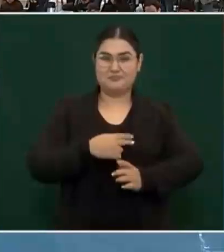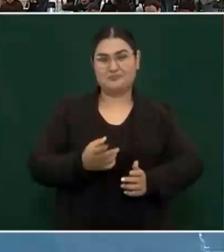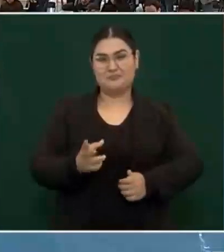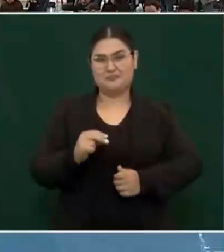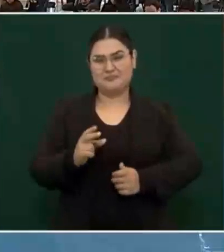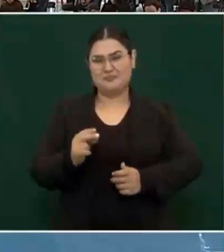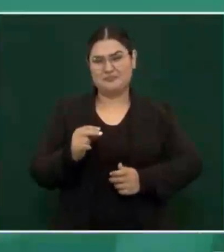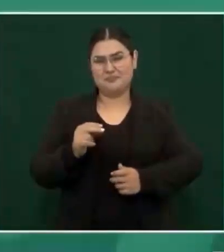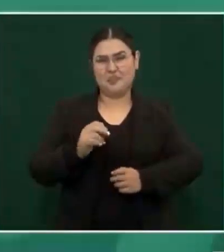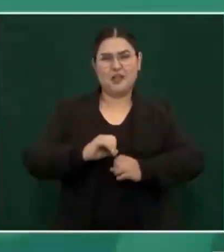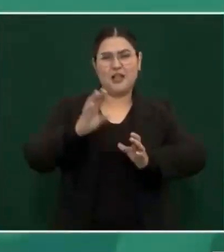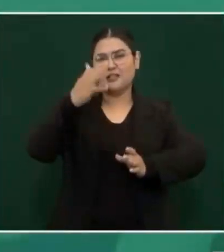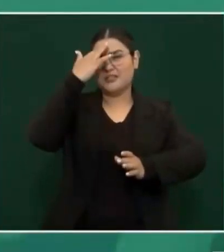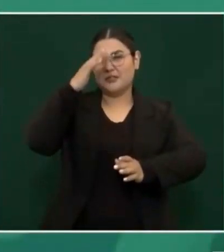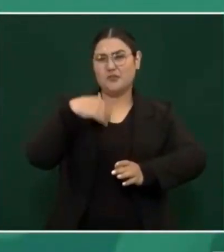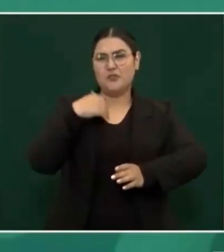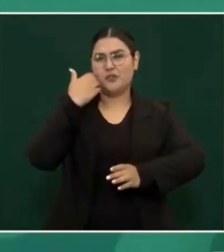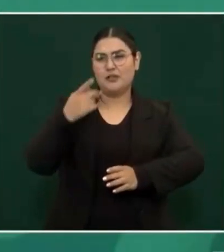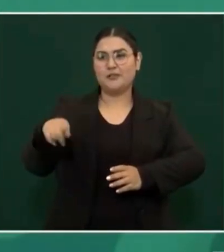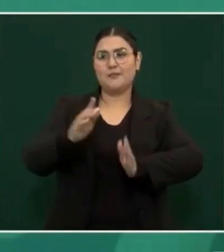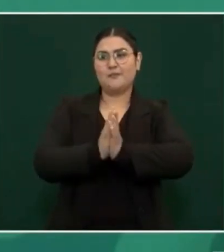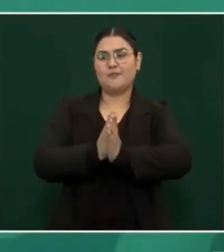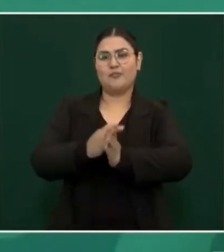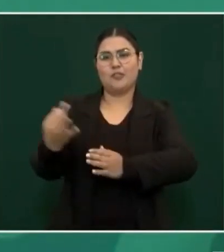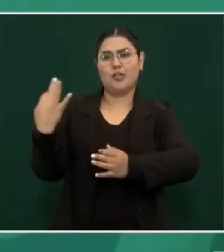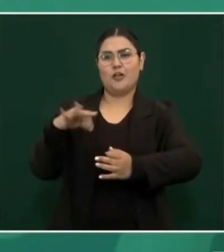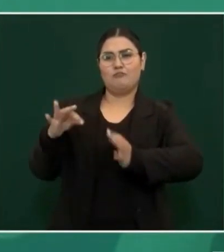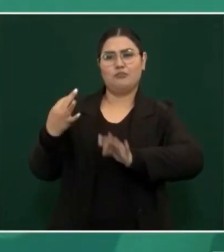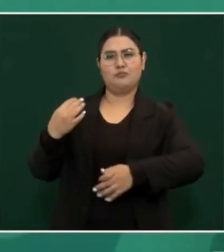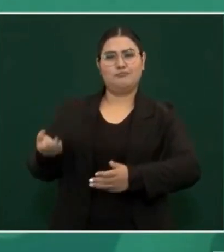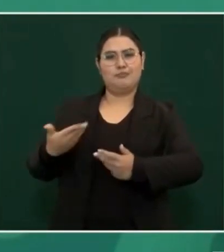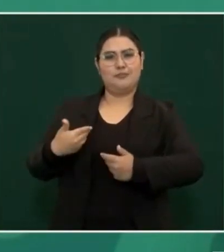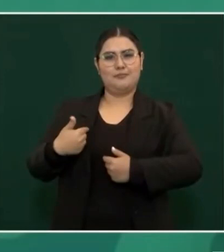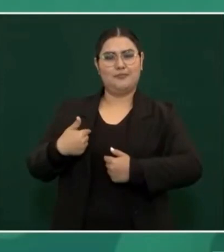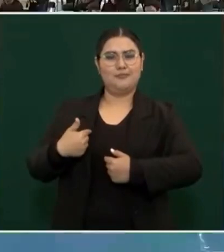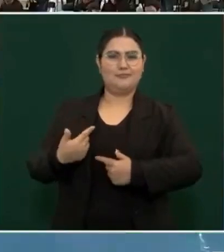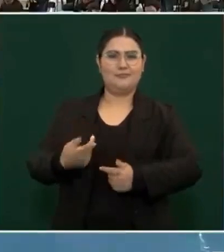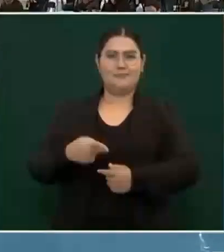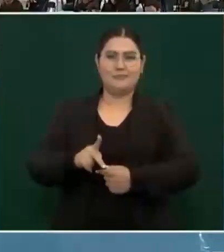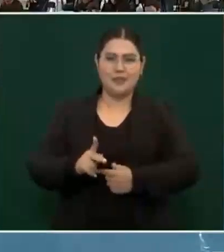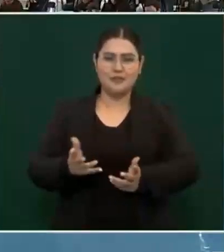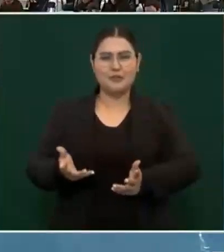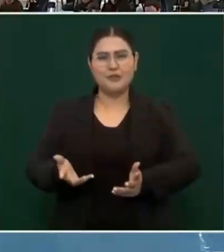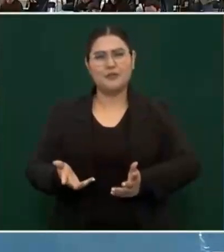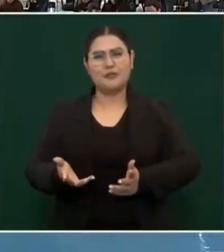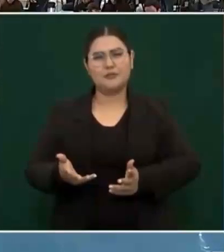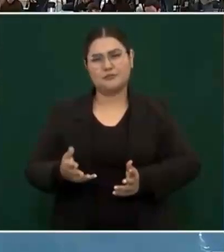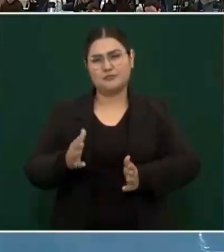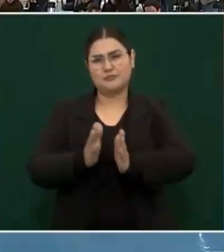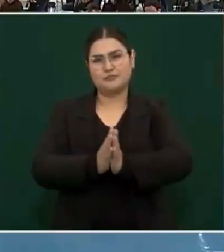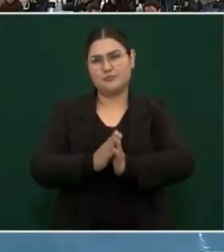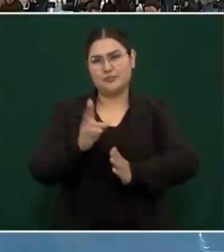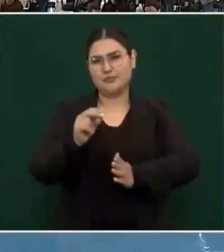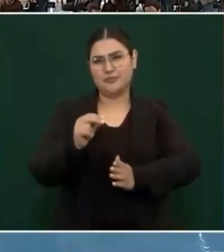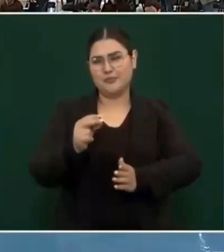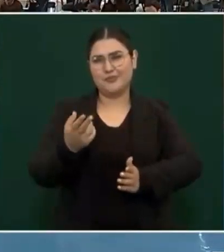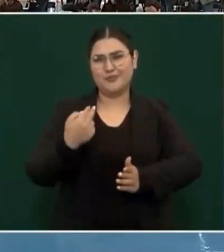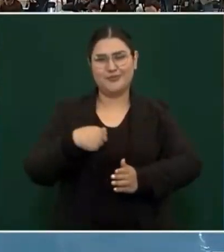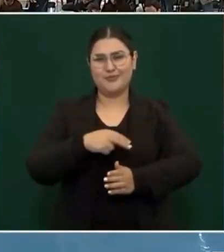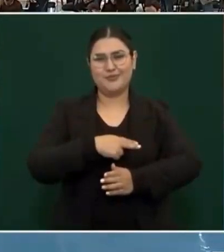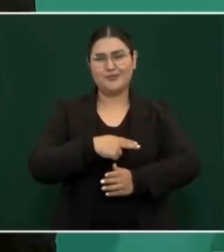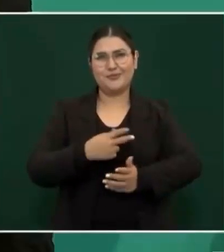Claro que no estoy pidiendo que me insulten, pero no vamos nosotros a